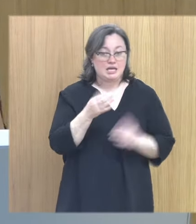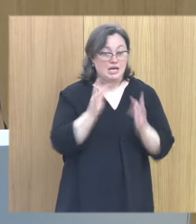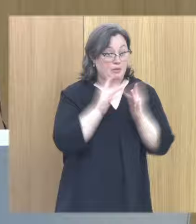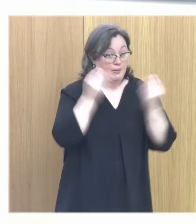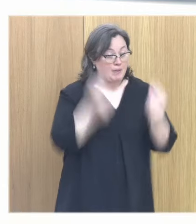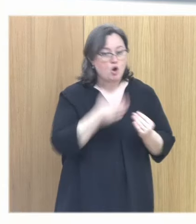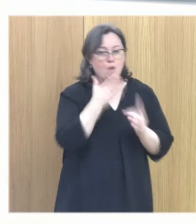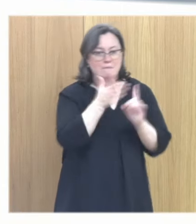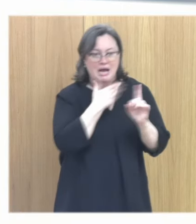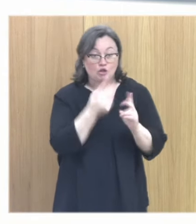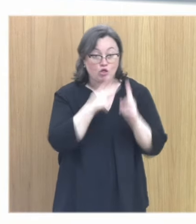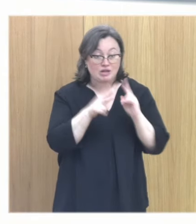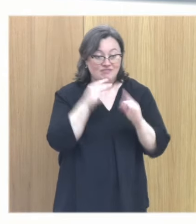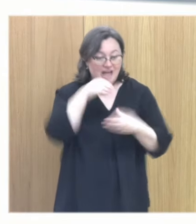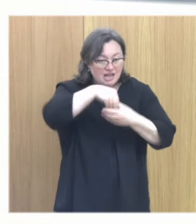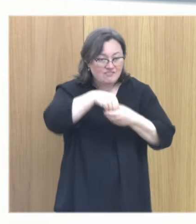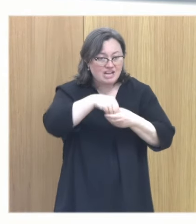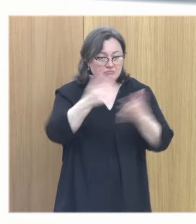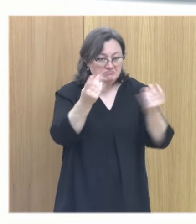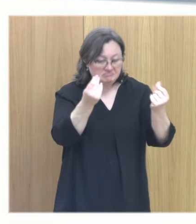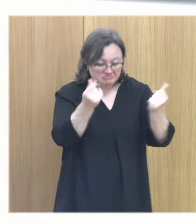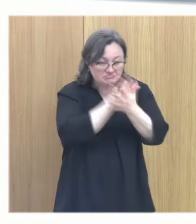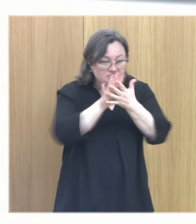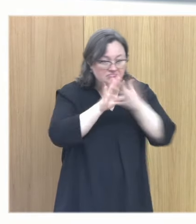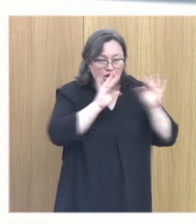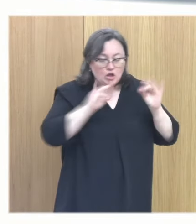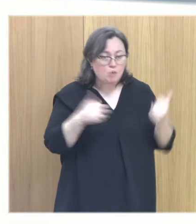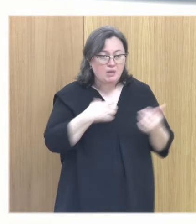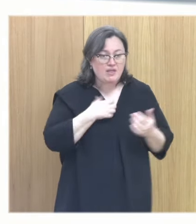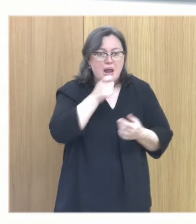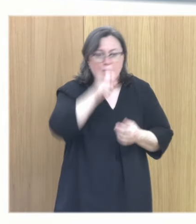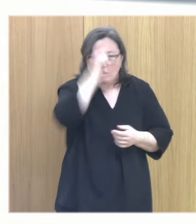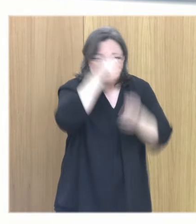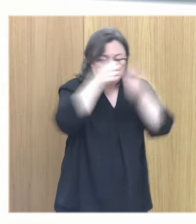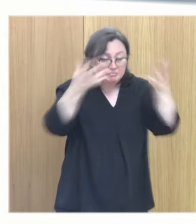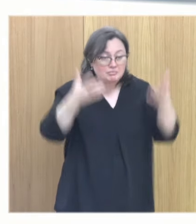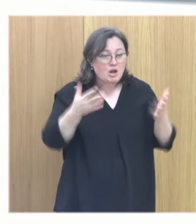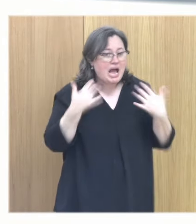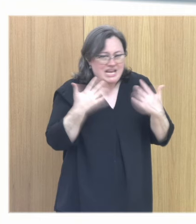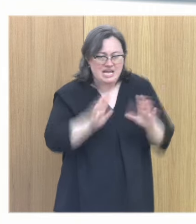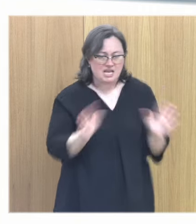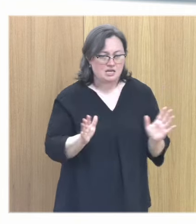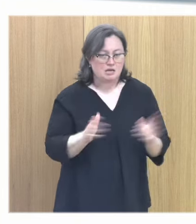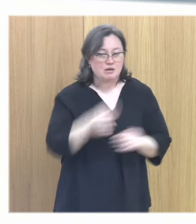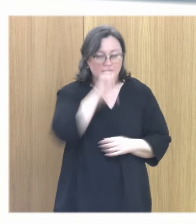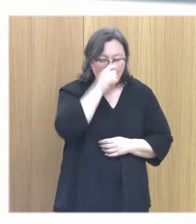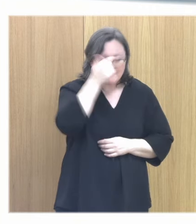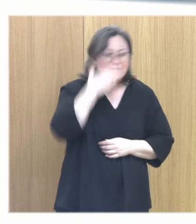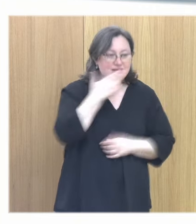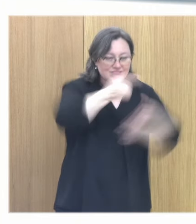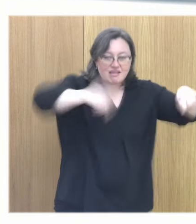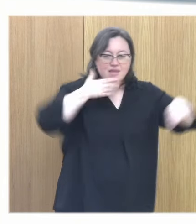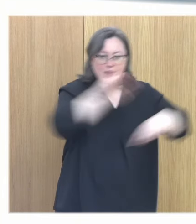como el maltrato en el fondo es aire. Y voy a tratar de explicar la imagen. No sé si os acordáis cuando erais pequeños o